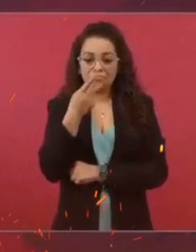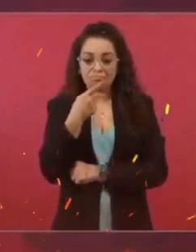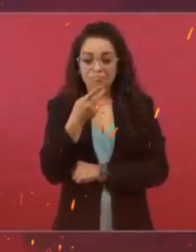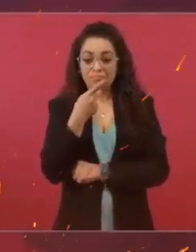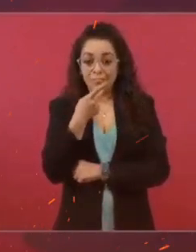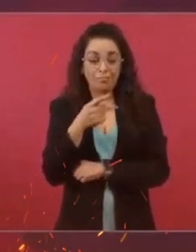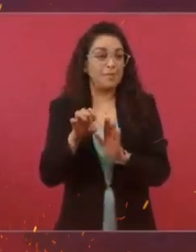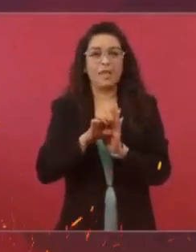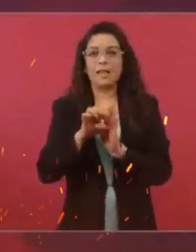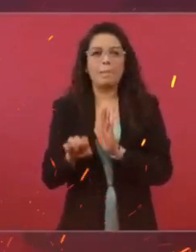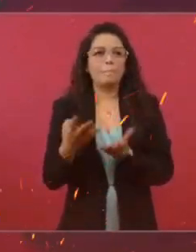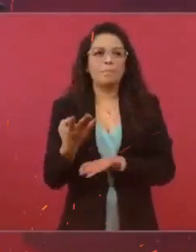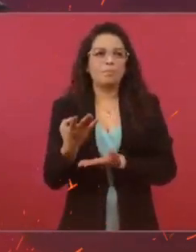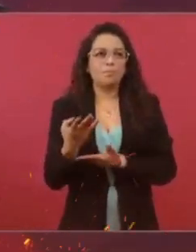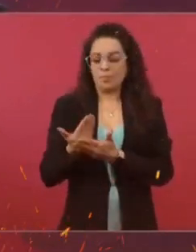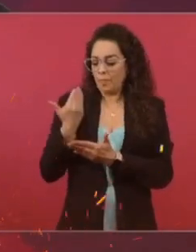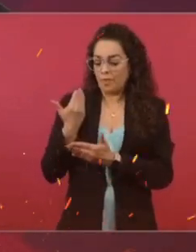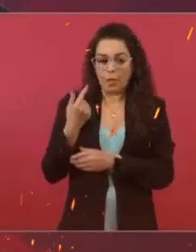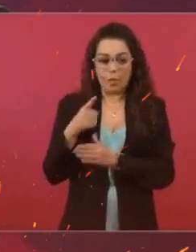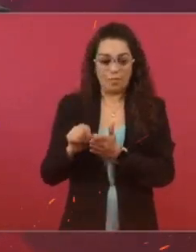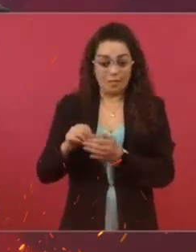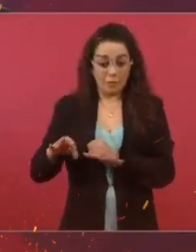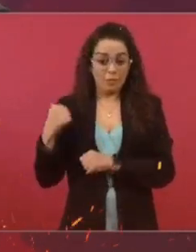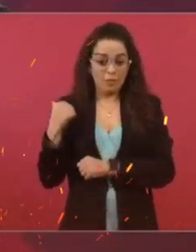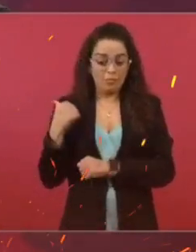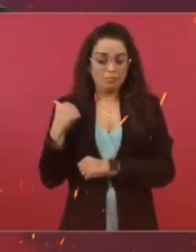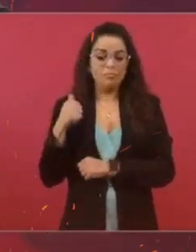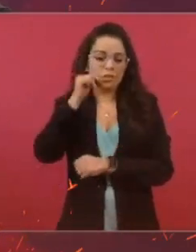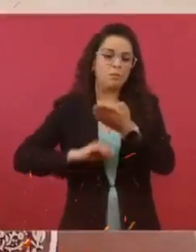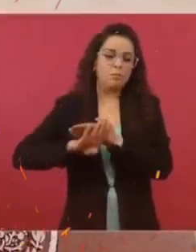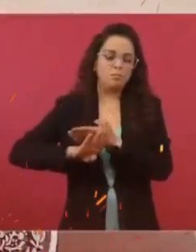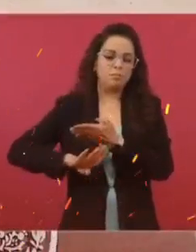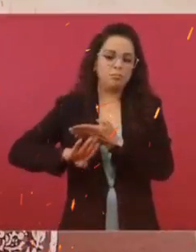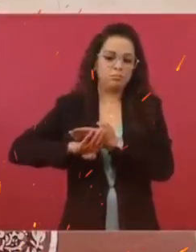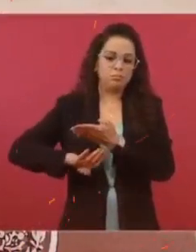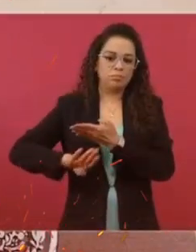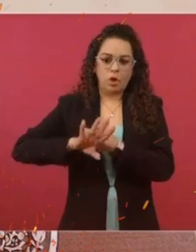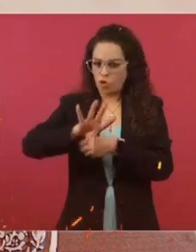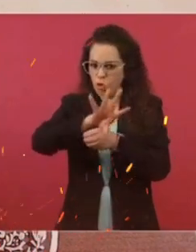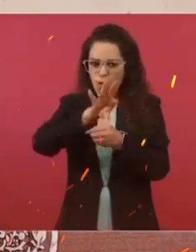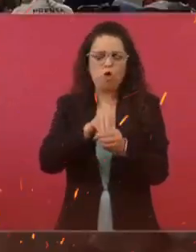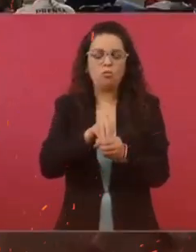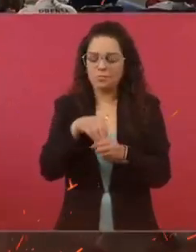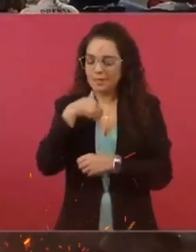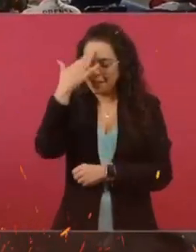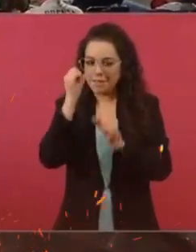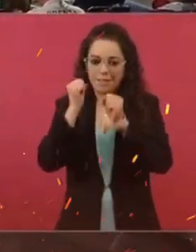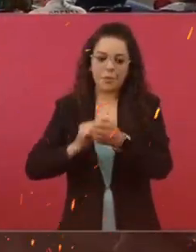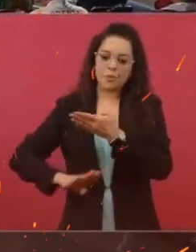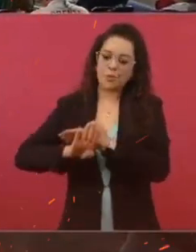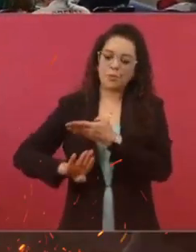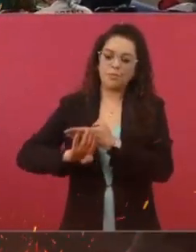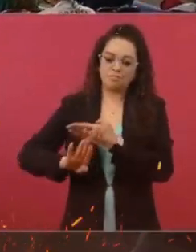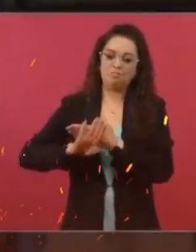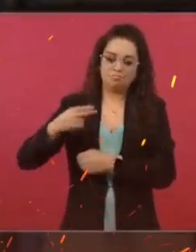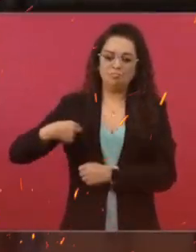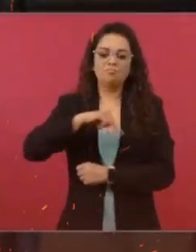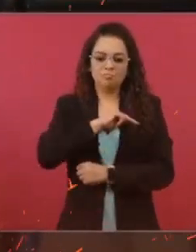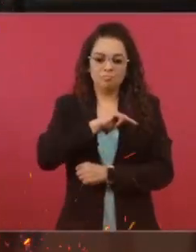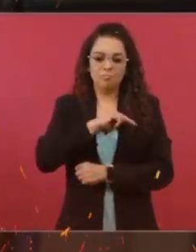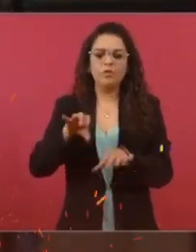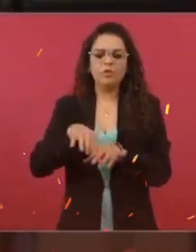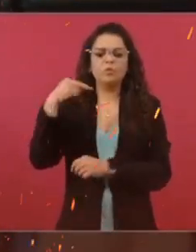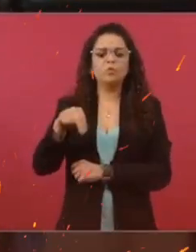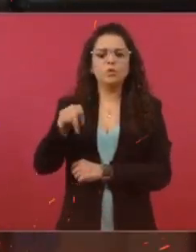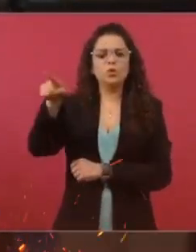del último mes, todas las notas en contra de nosotros. Vamos a hacer el ejercicio. A ver, ¿cómo se llama